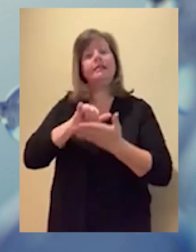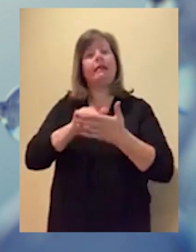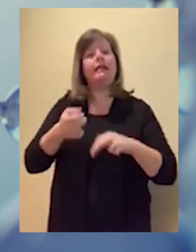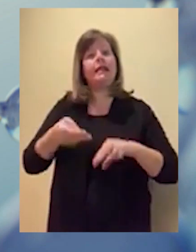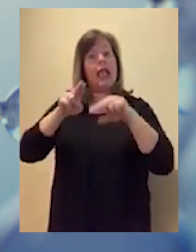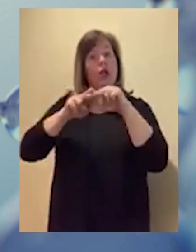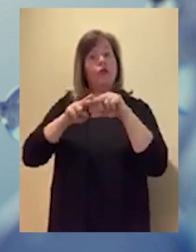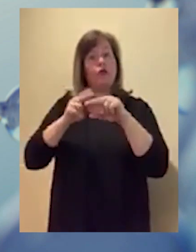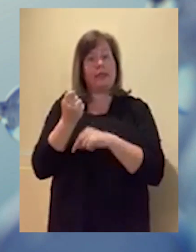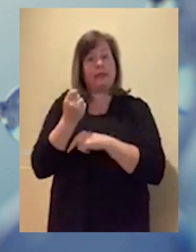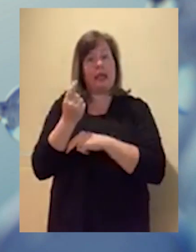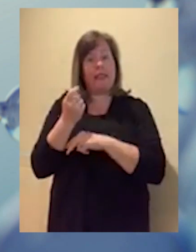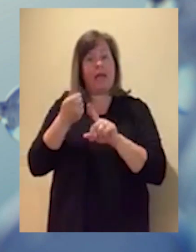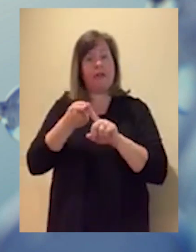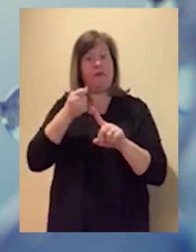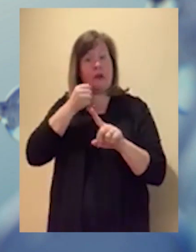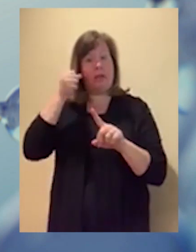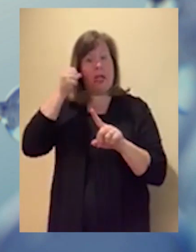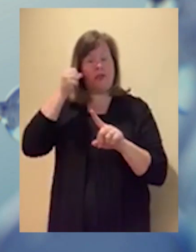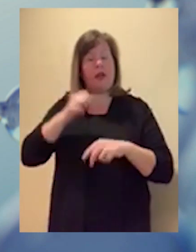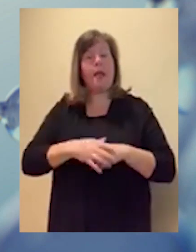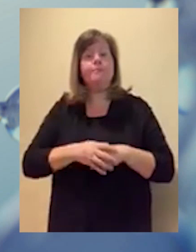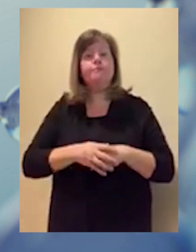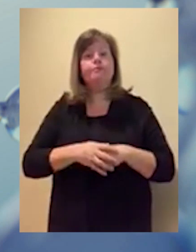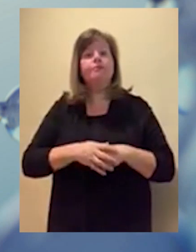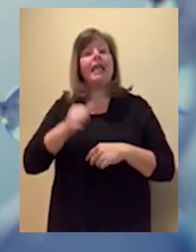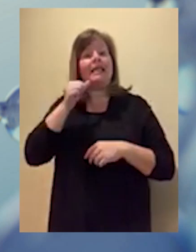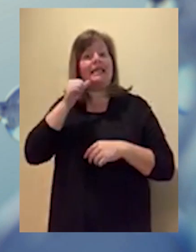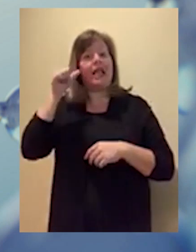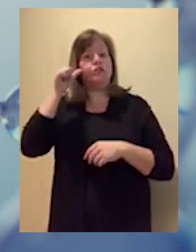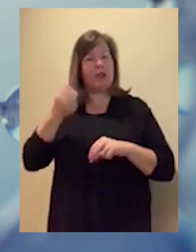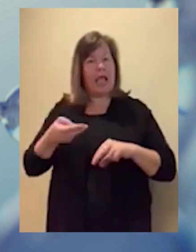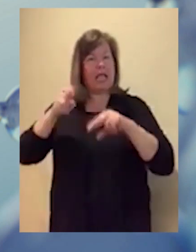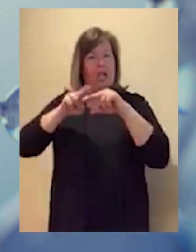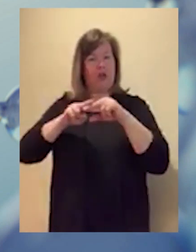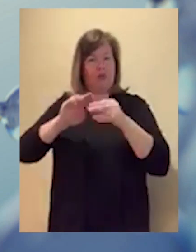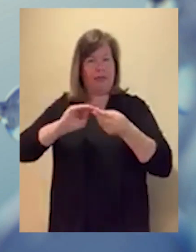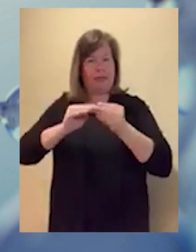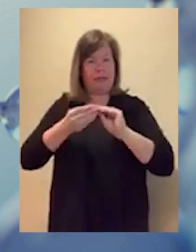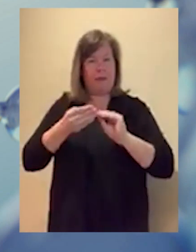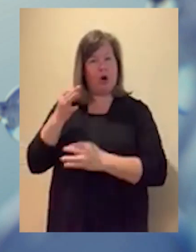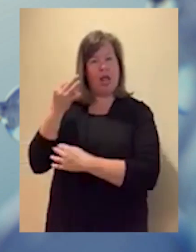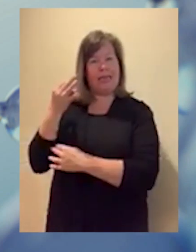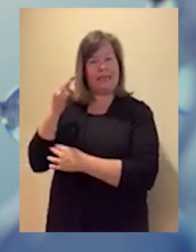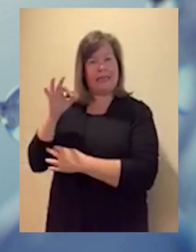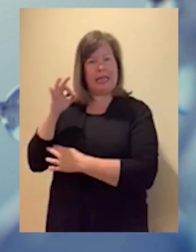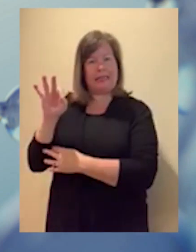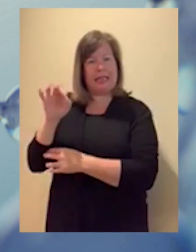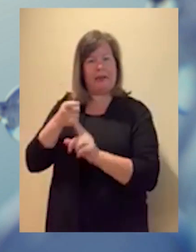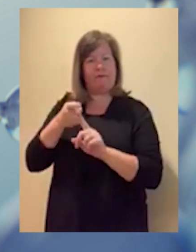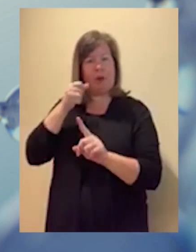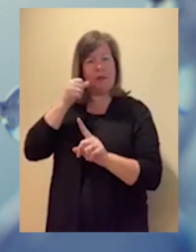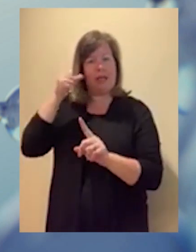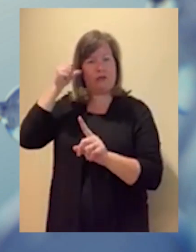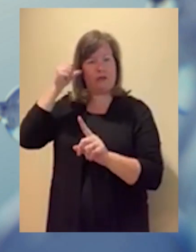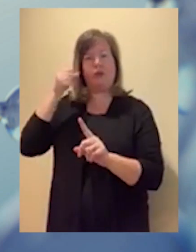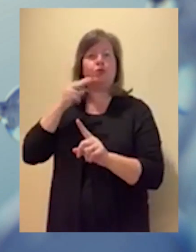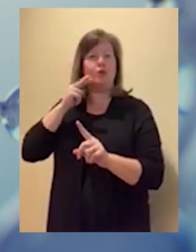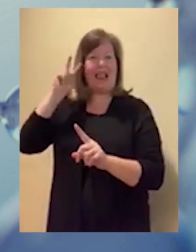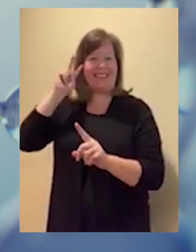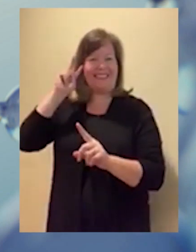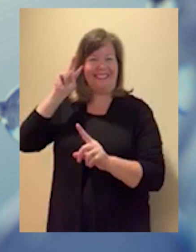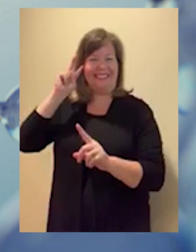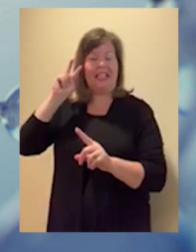y el aumento de ayer fue de 19 sobre el número del día anterior. Y por lo que 19